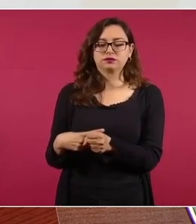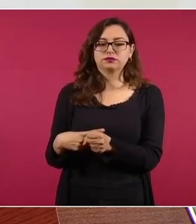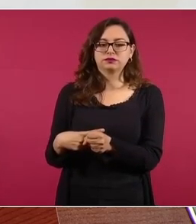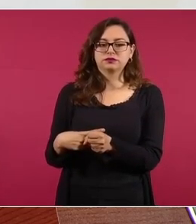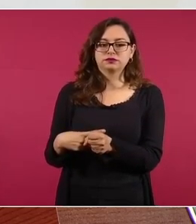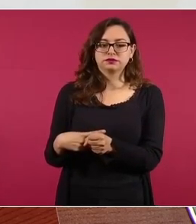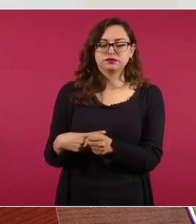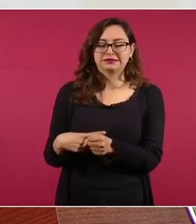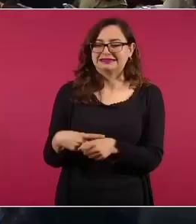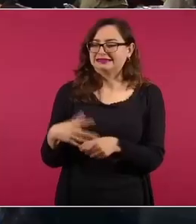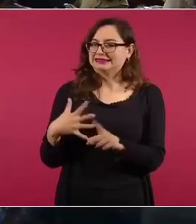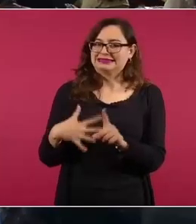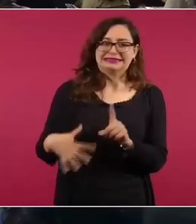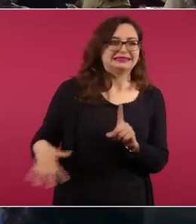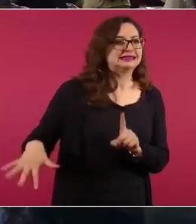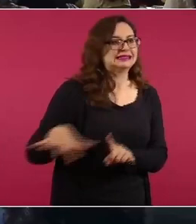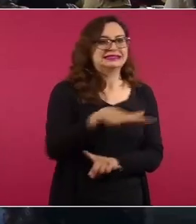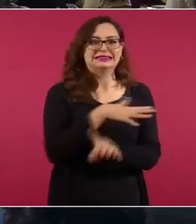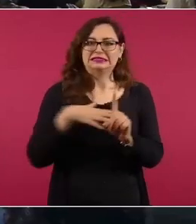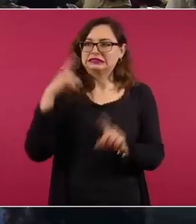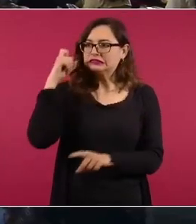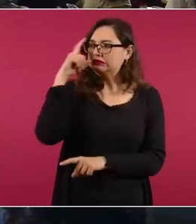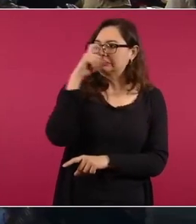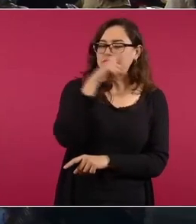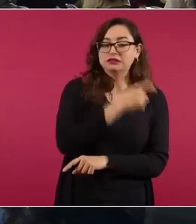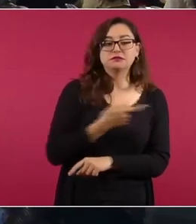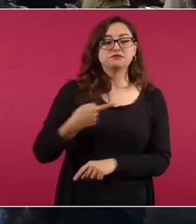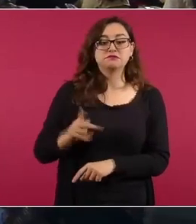y no se rendía